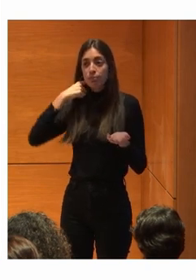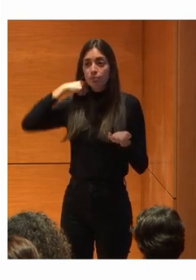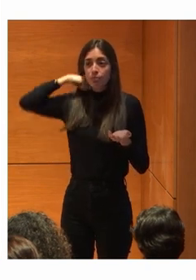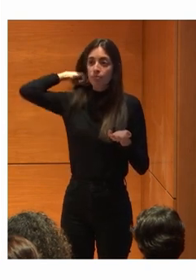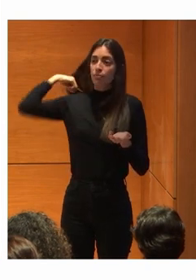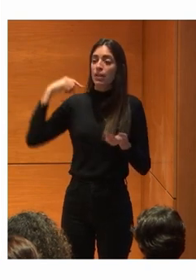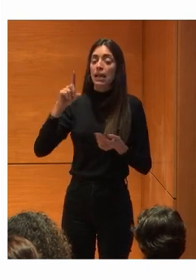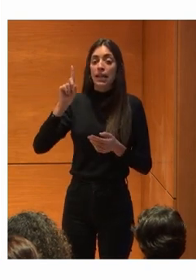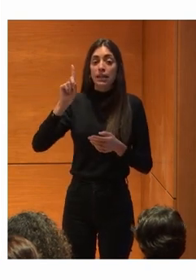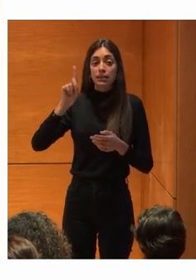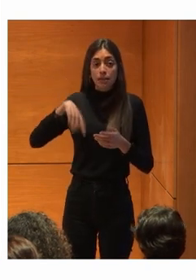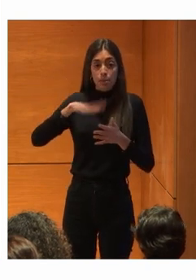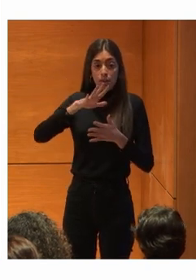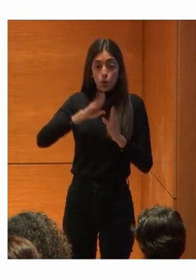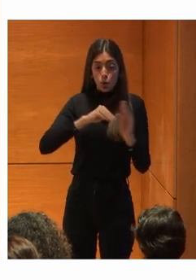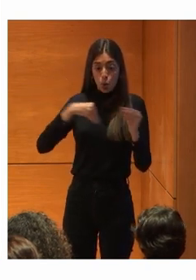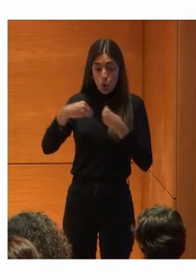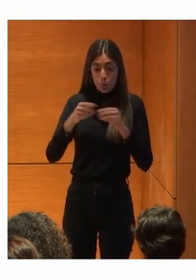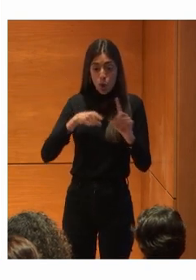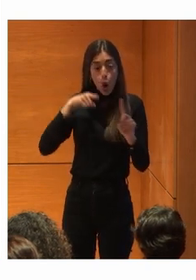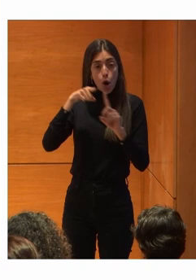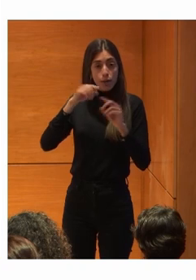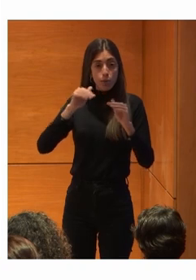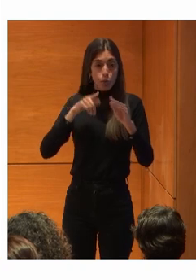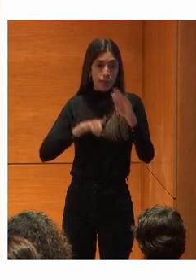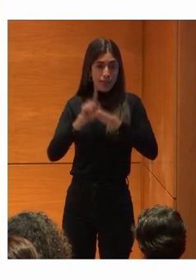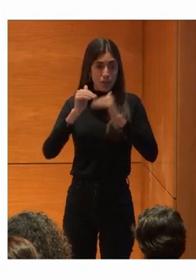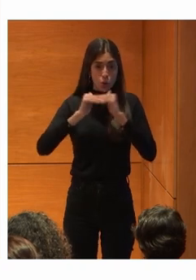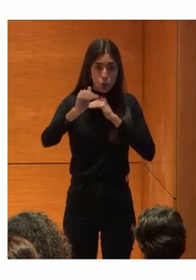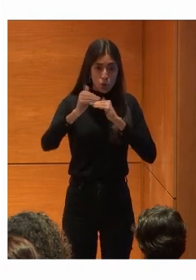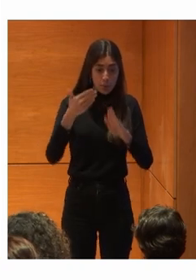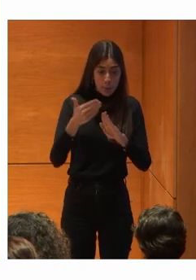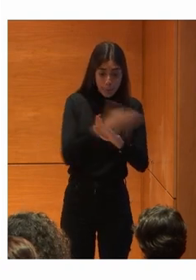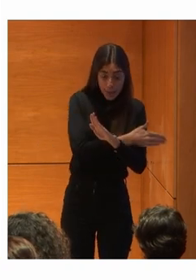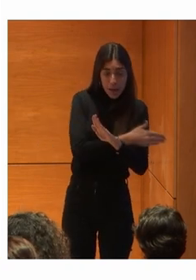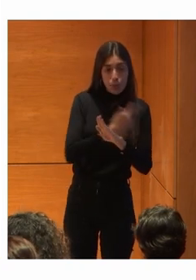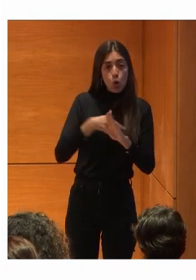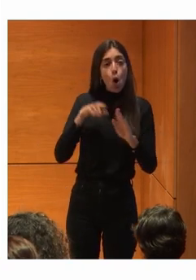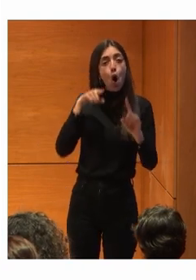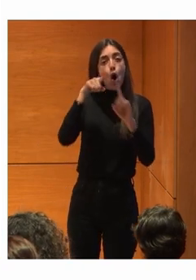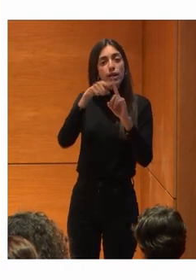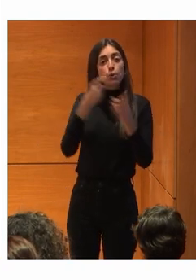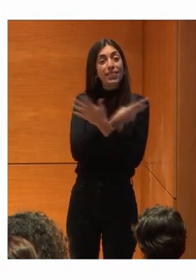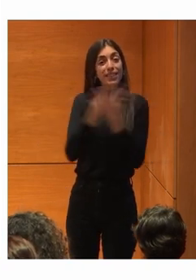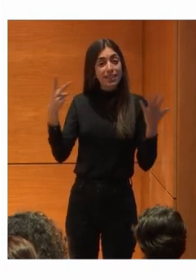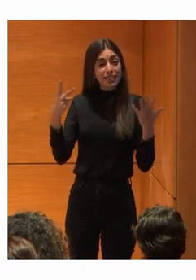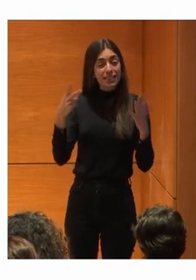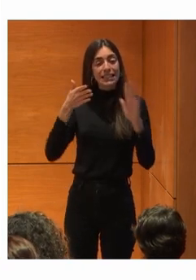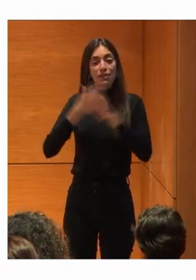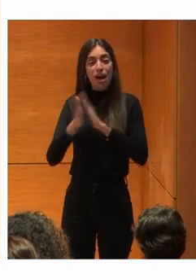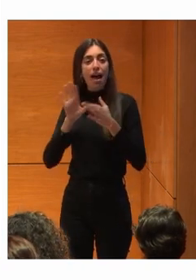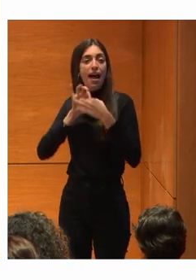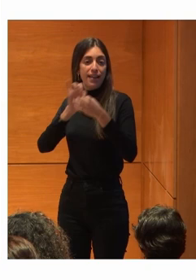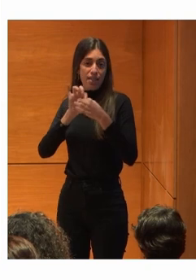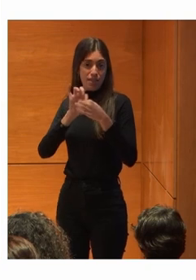documento De los objetivos De desarrollo sostenible Que el objetivo 17 Es el de las alianzas